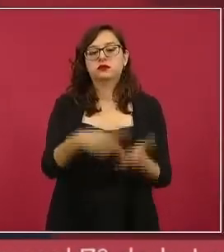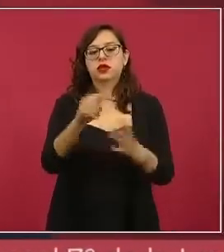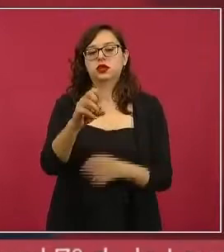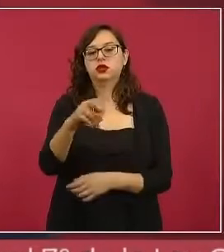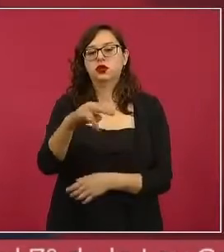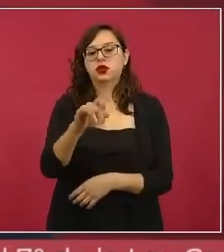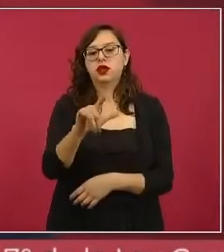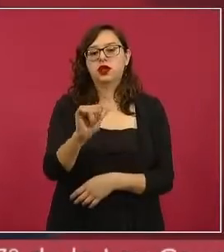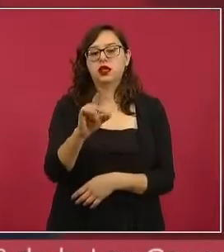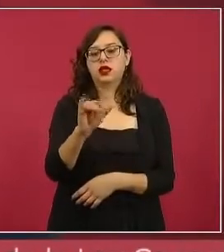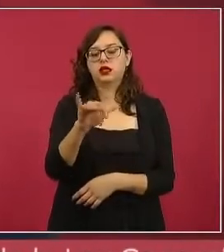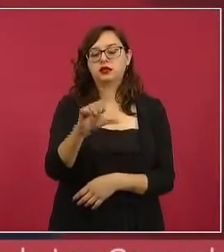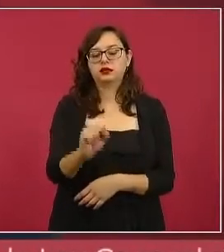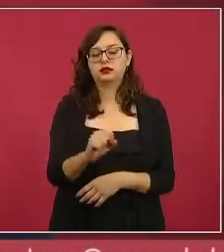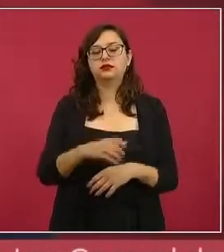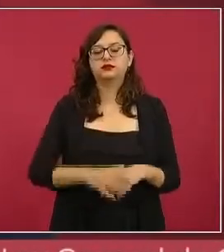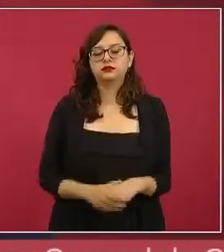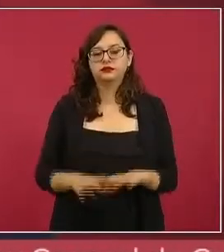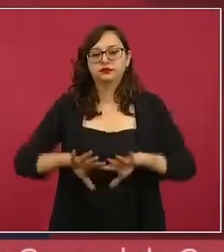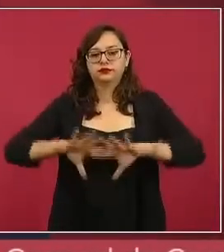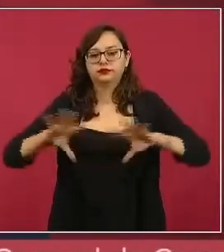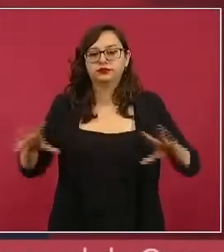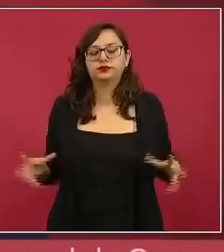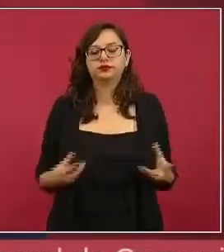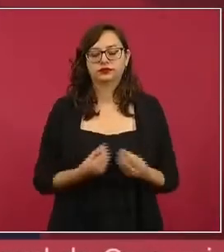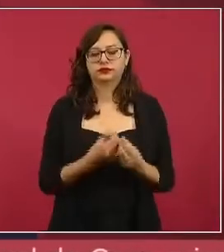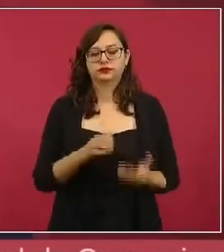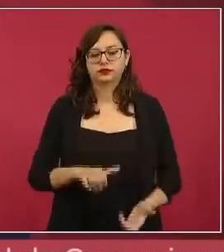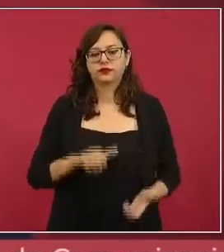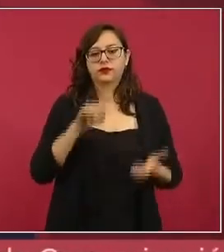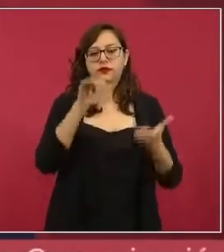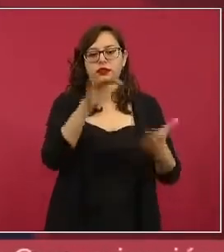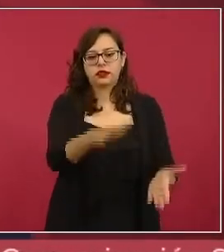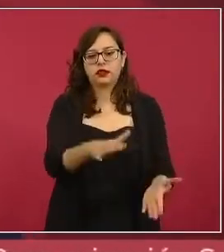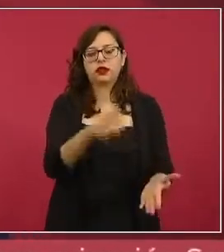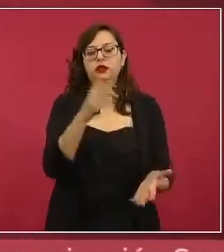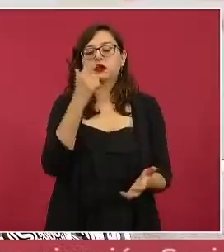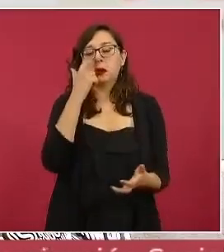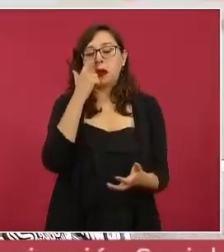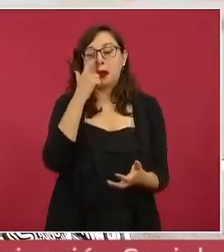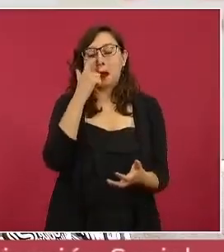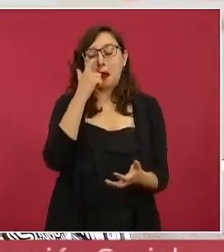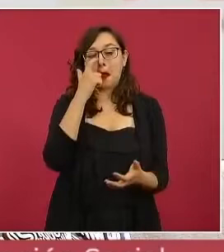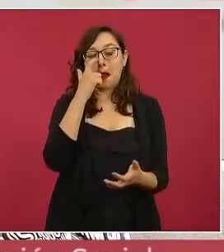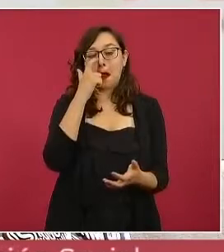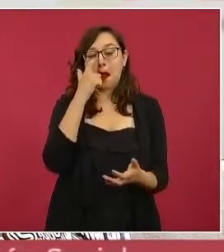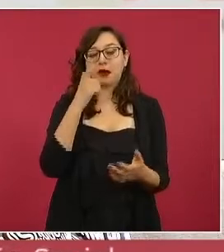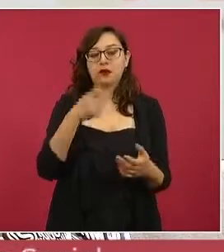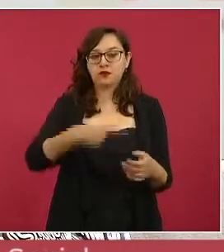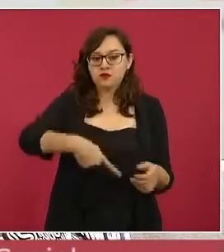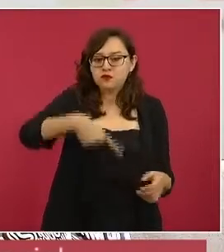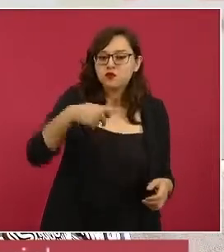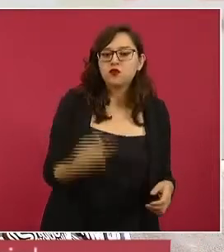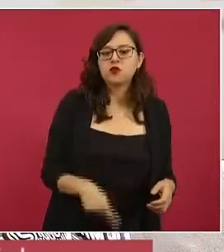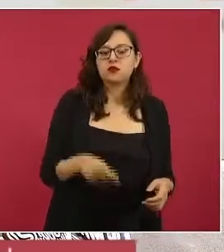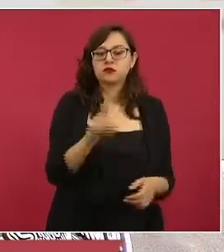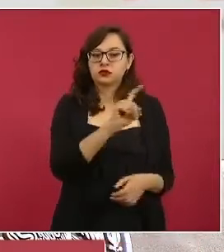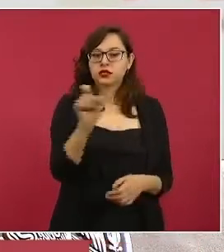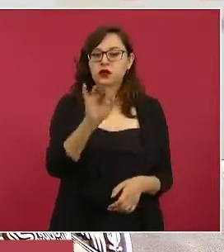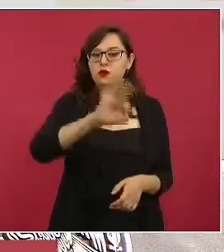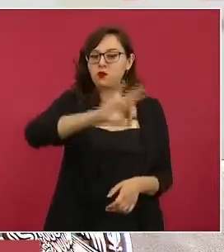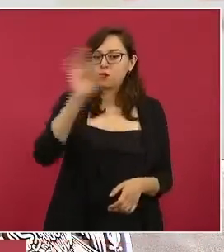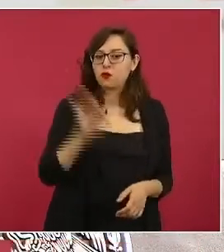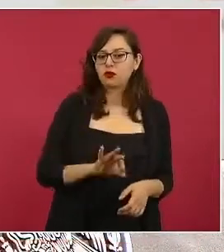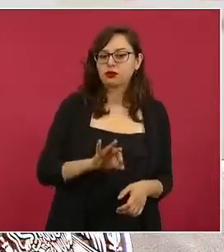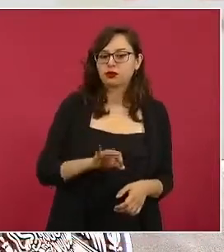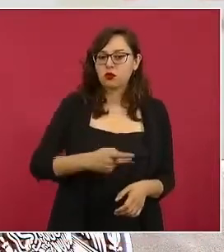y la totalidad del fertilizante, en este caso, va a ser de producción nacional. Esto debido a